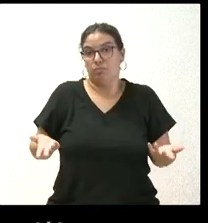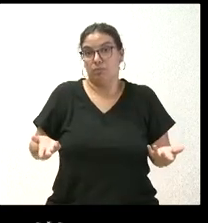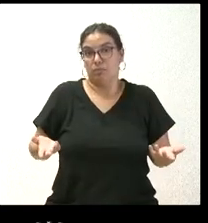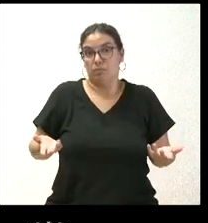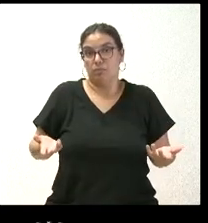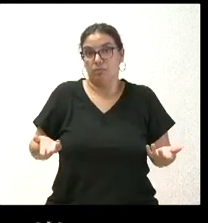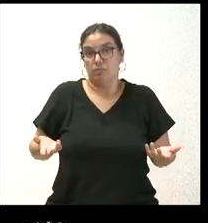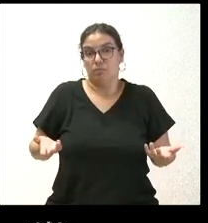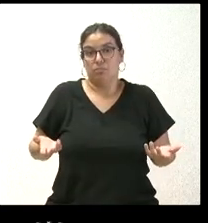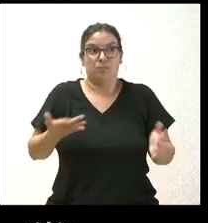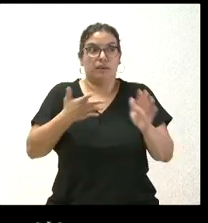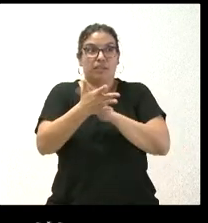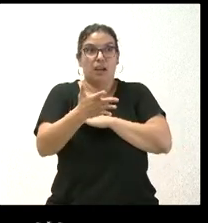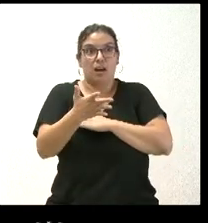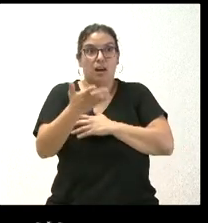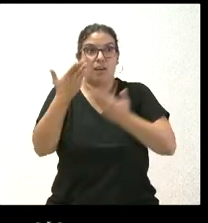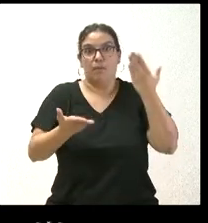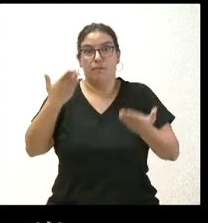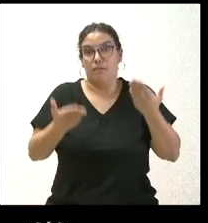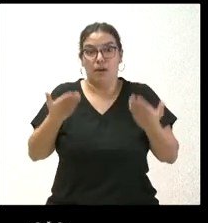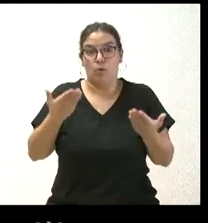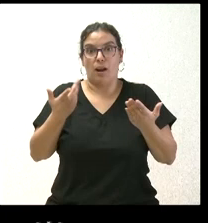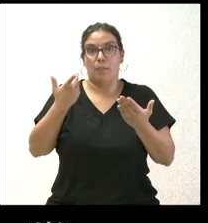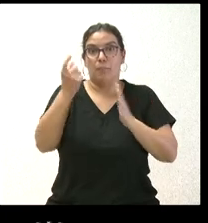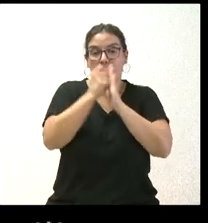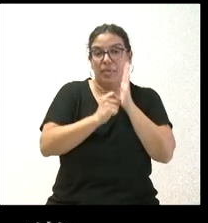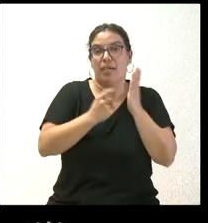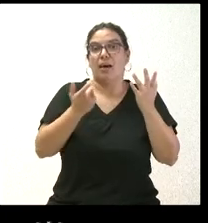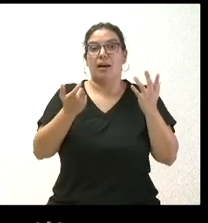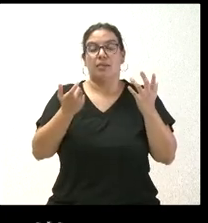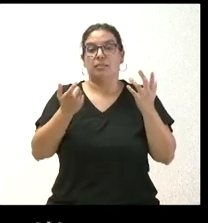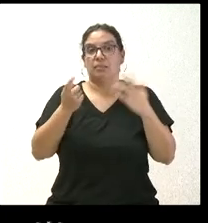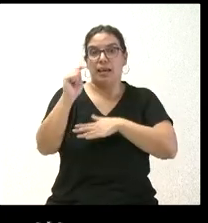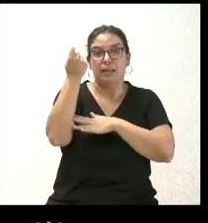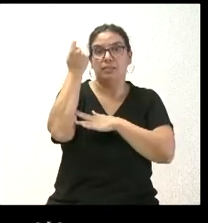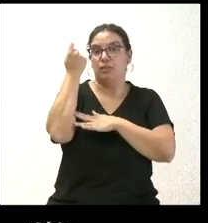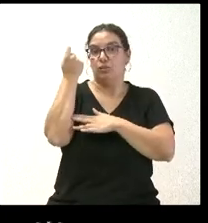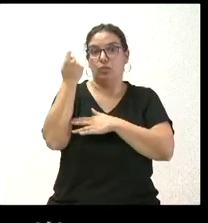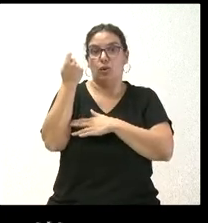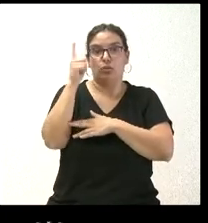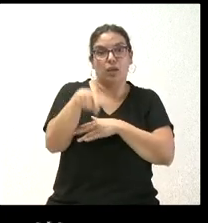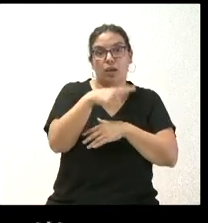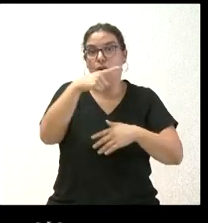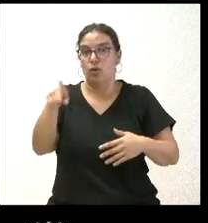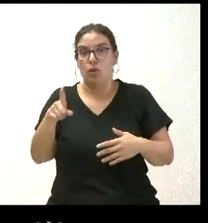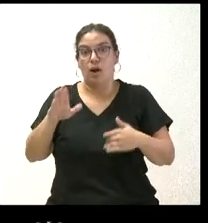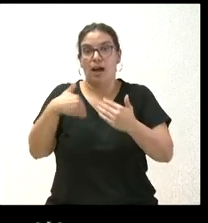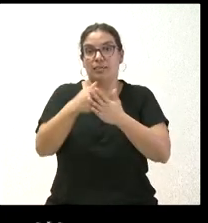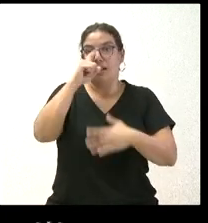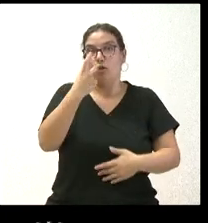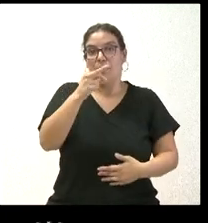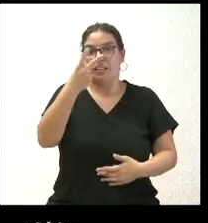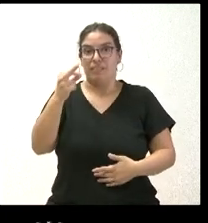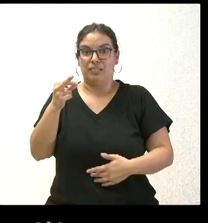se trataba de evaluar las medidas y el éxito que podían haber tenido hasta el año 2020